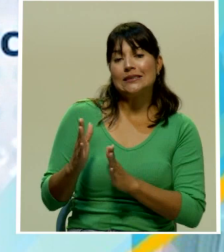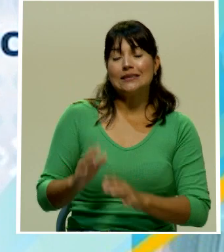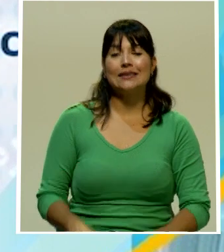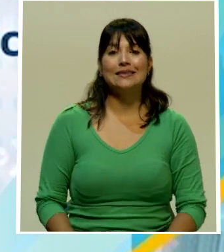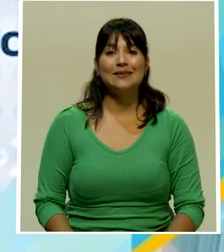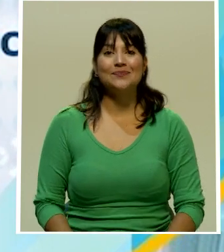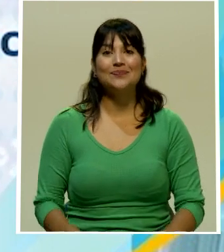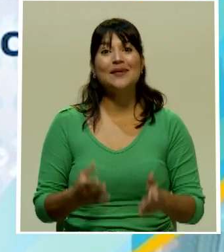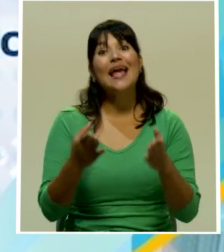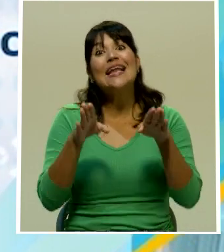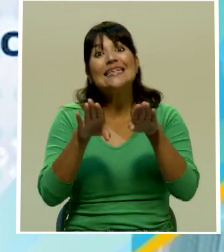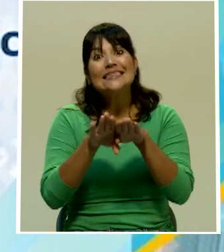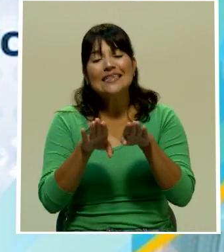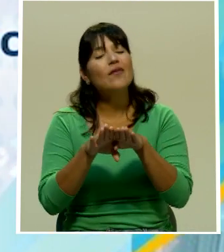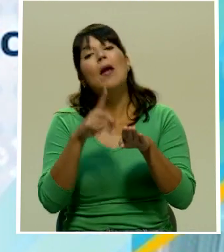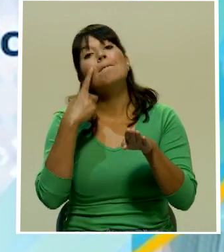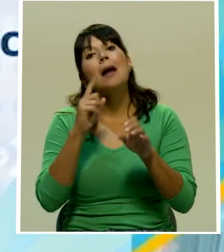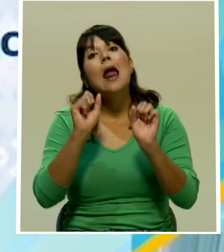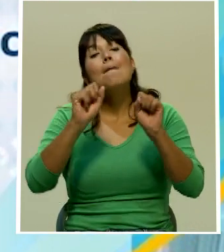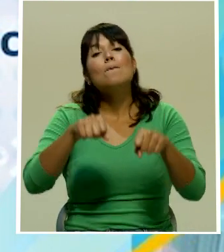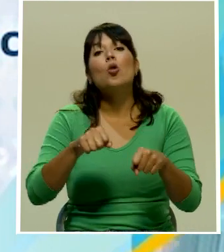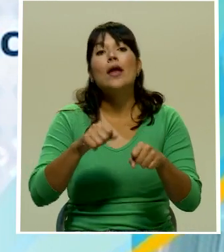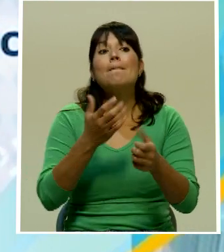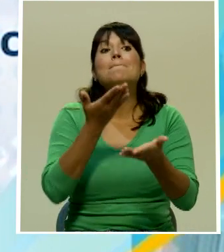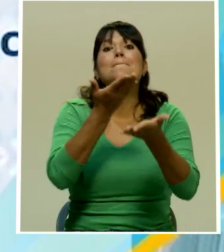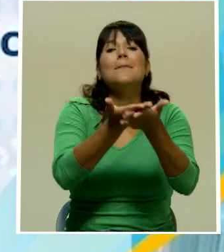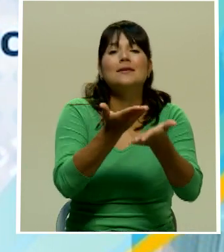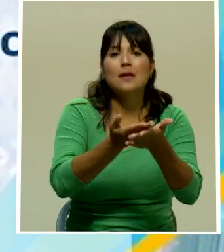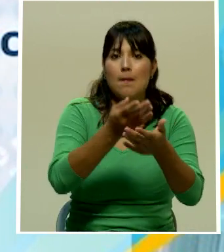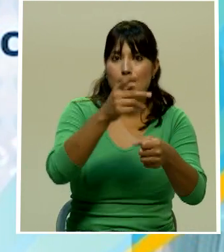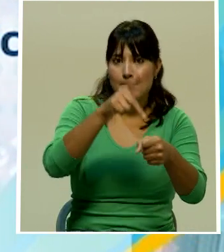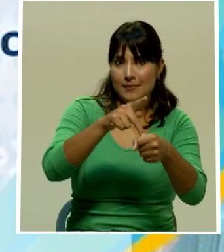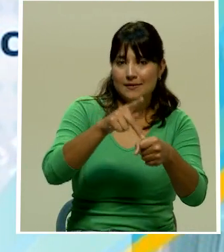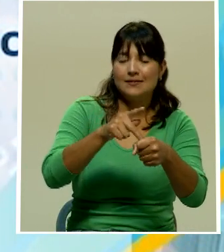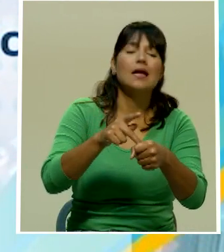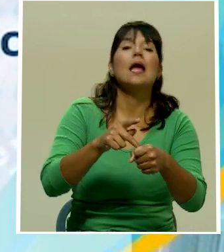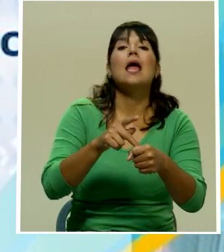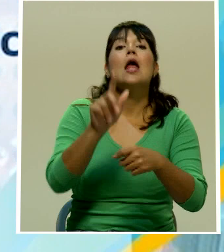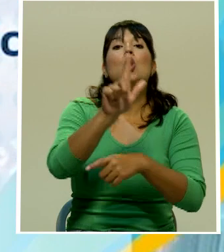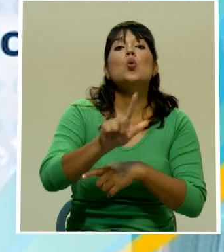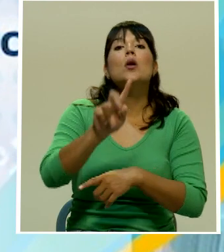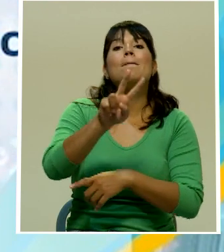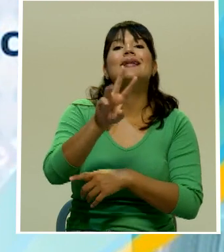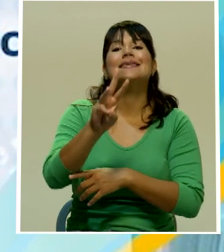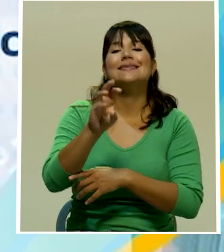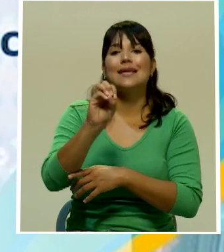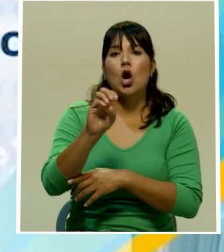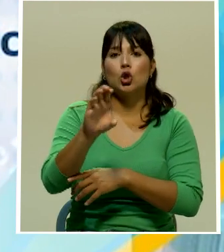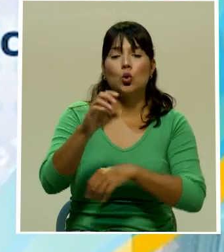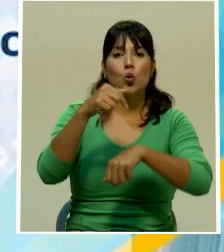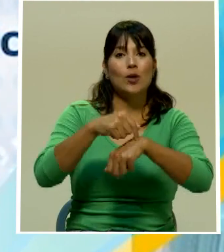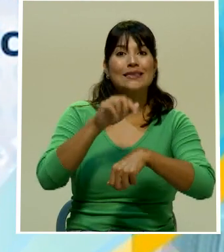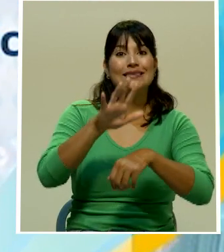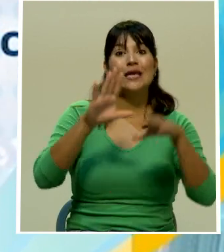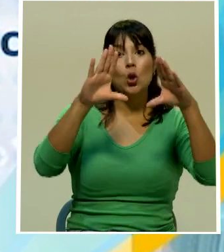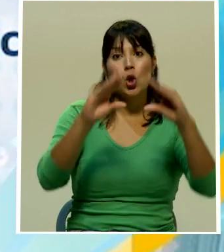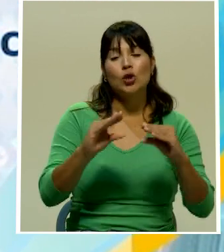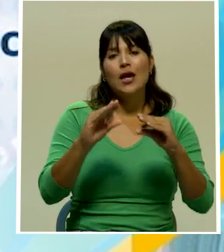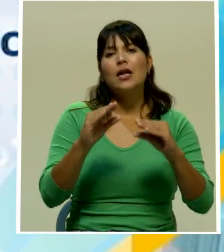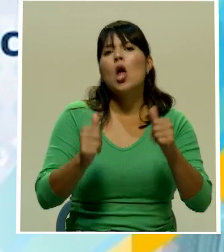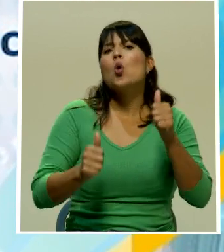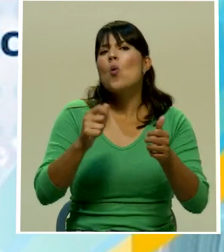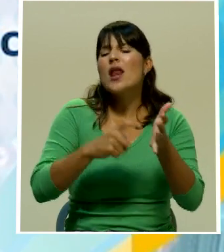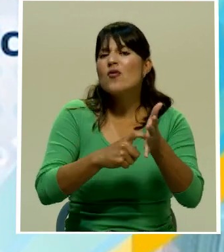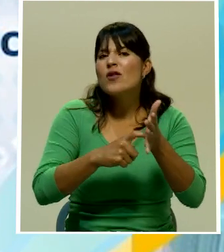El cierre de recepción de propuestas es este lunes 26 de octubre a las 5 de la tarde Conozca los requisitos de esta